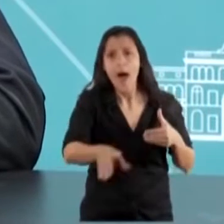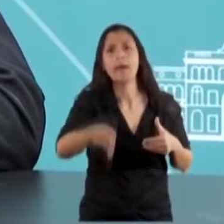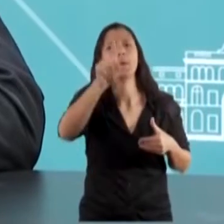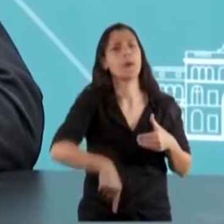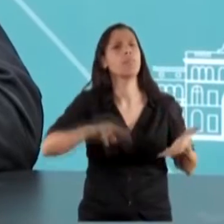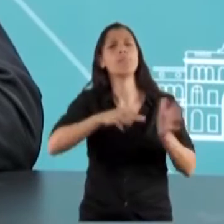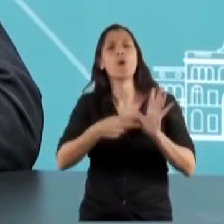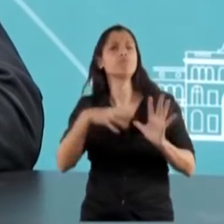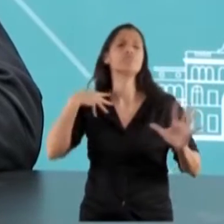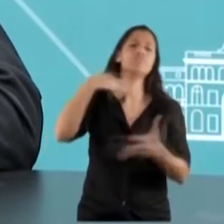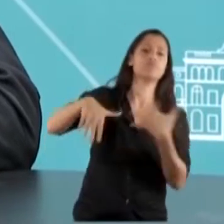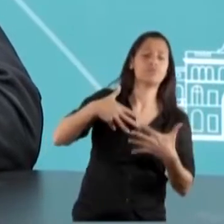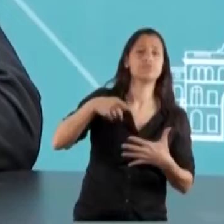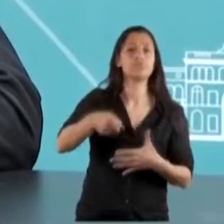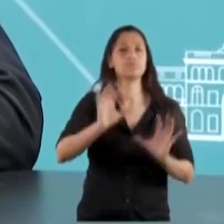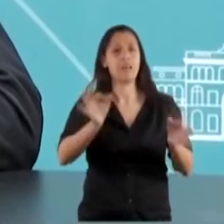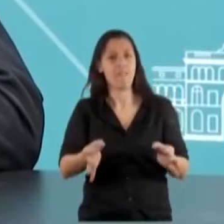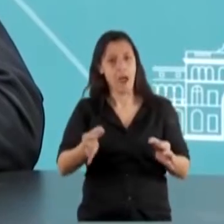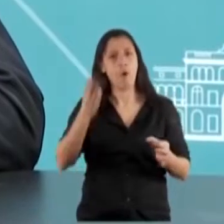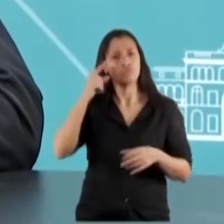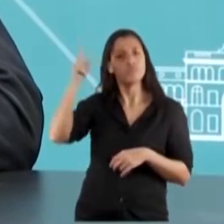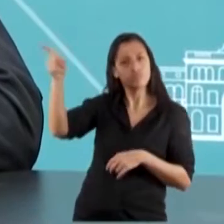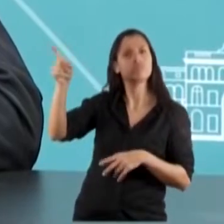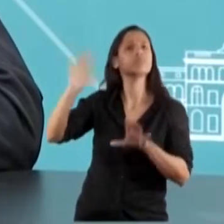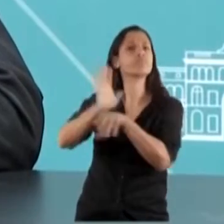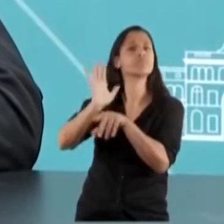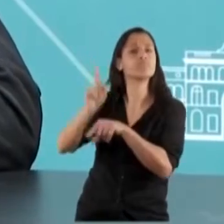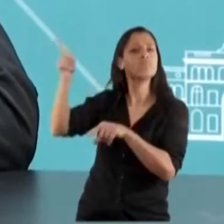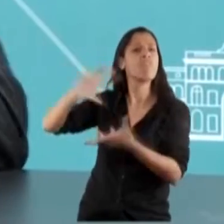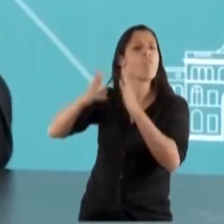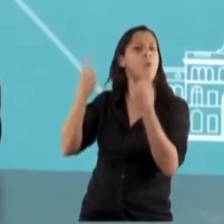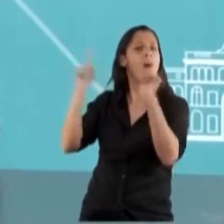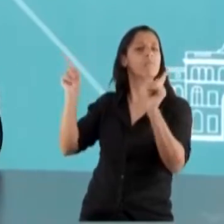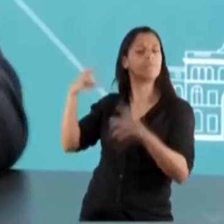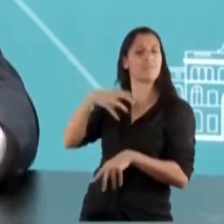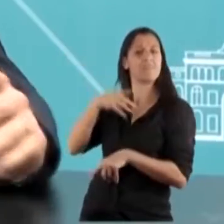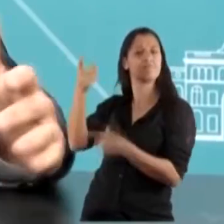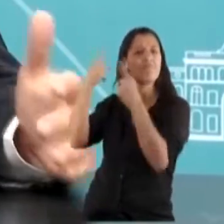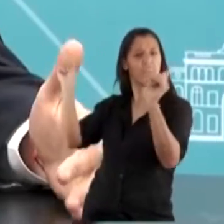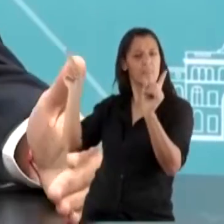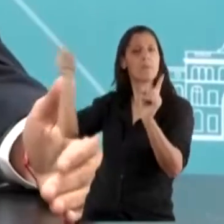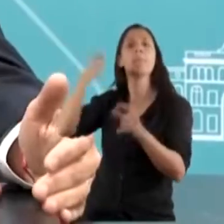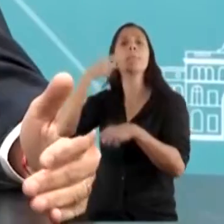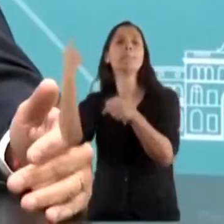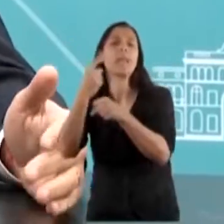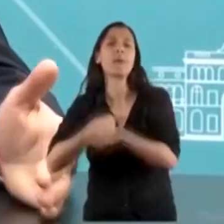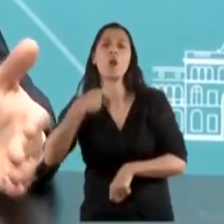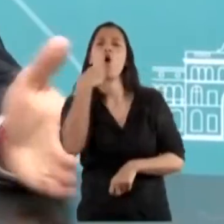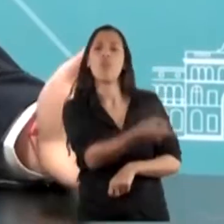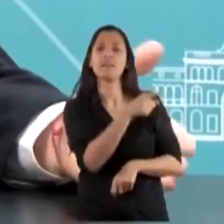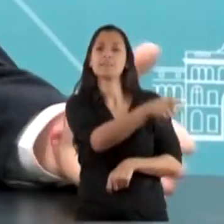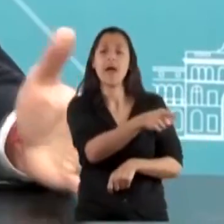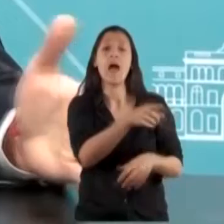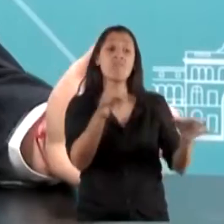si bien el Reino Unido toma otra actitud, porque argumenta, primero argumentaba que las islas